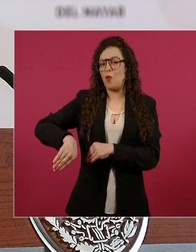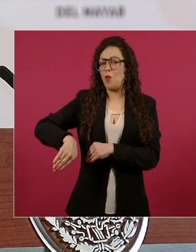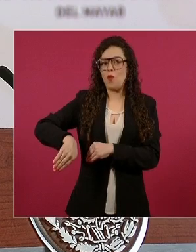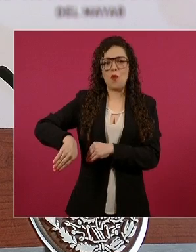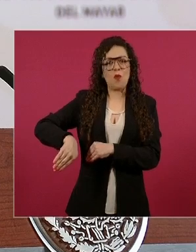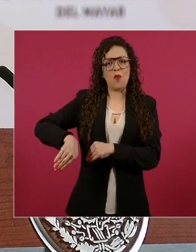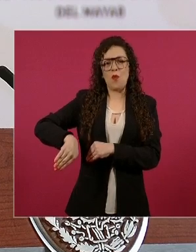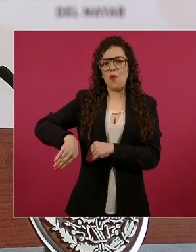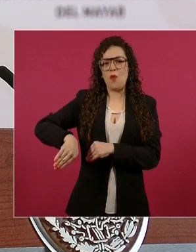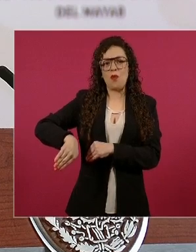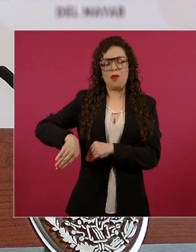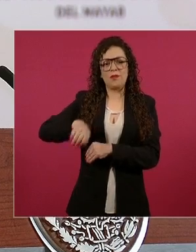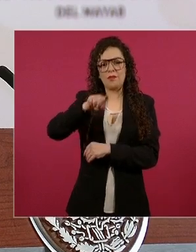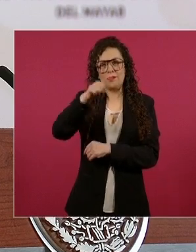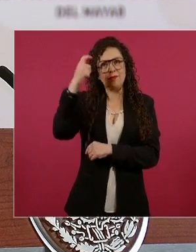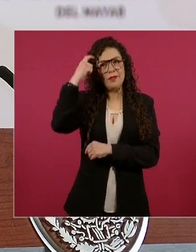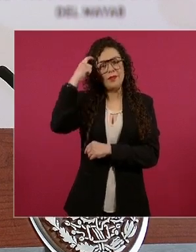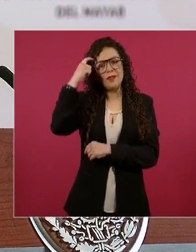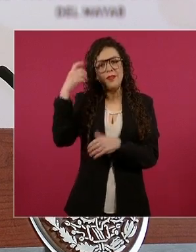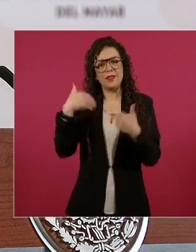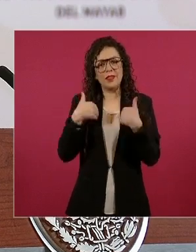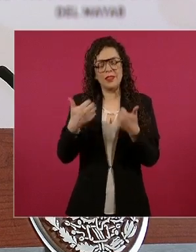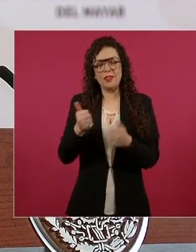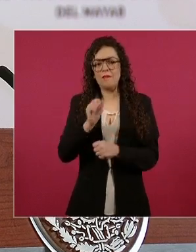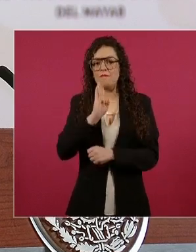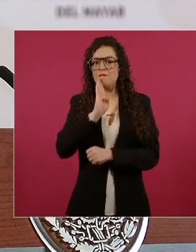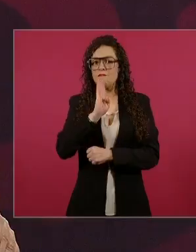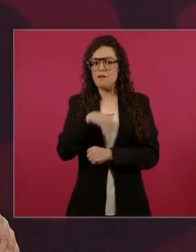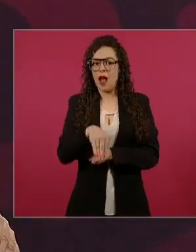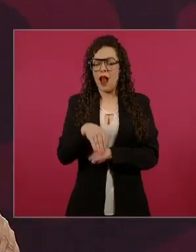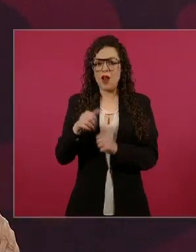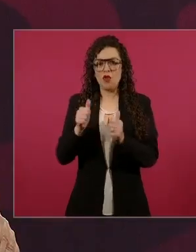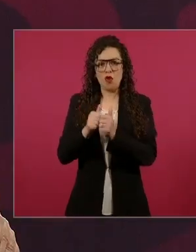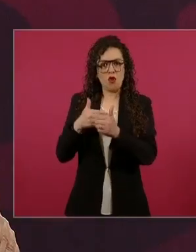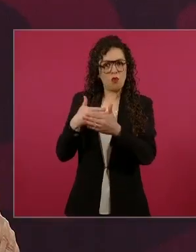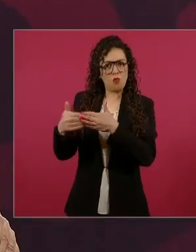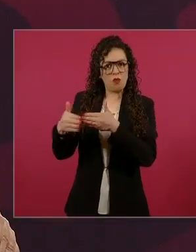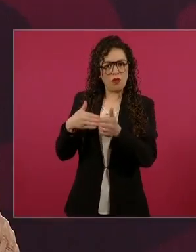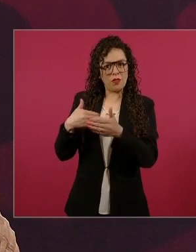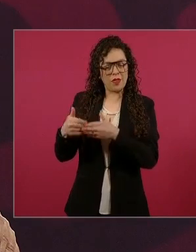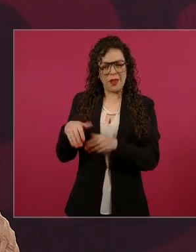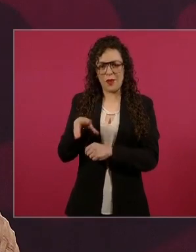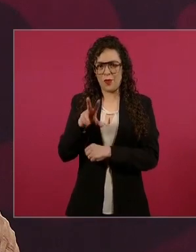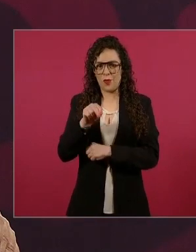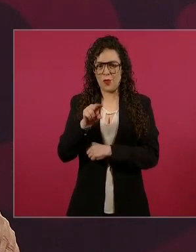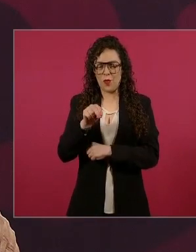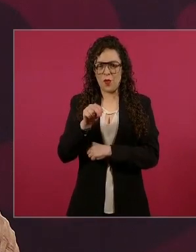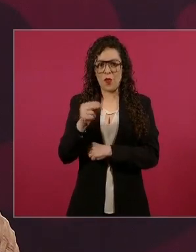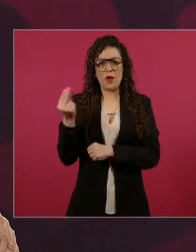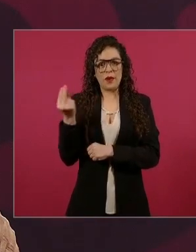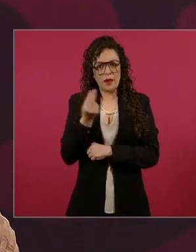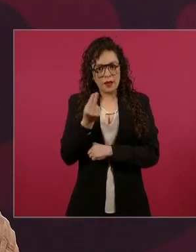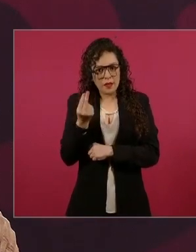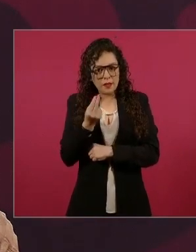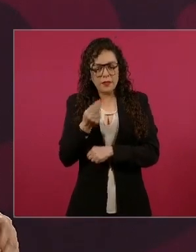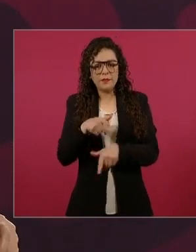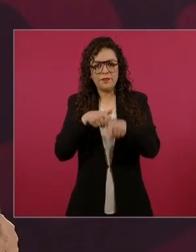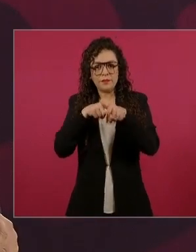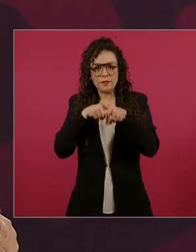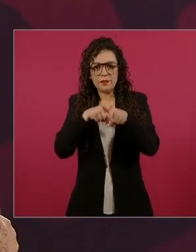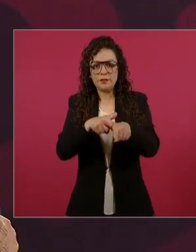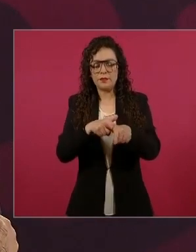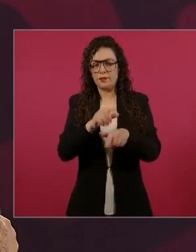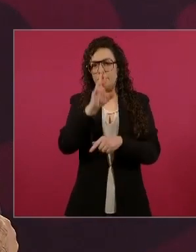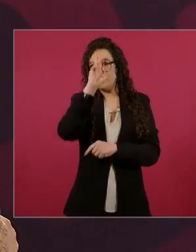Nosotros tenemos que apegarnos a lo que son